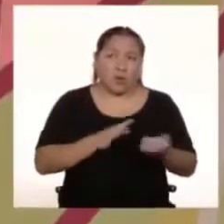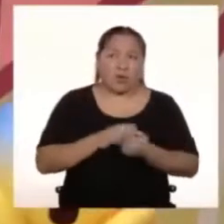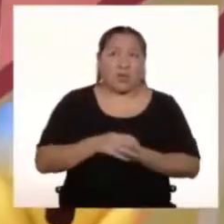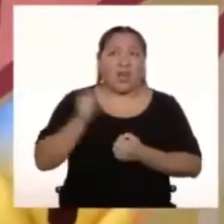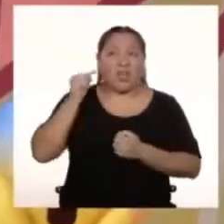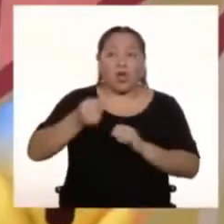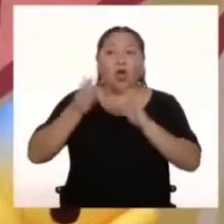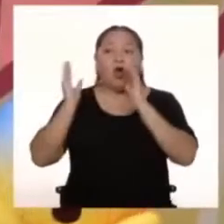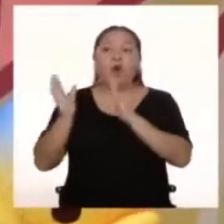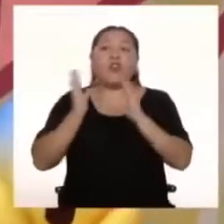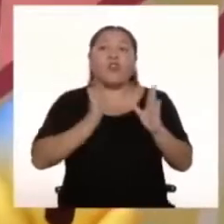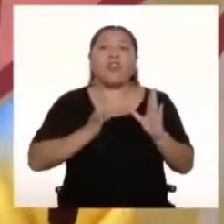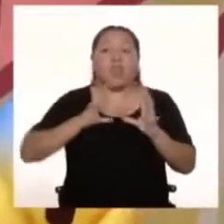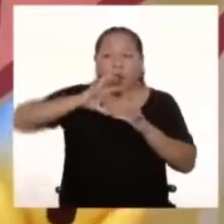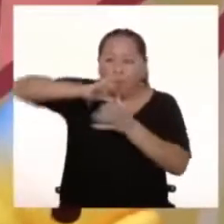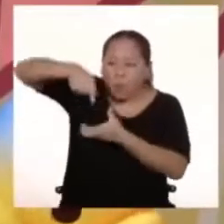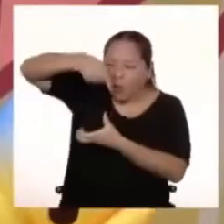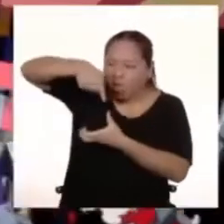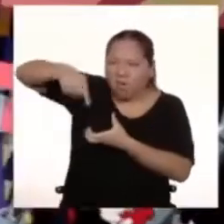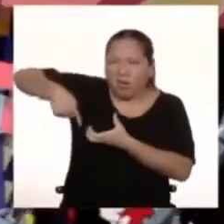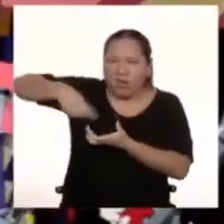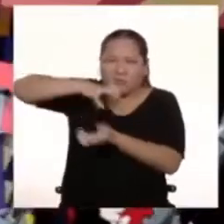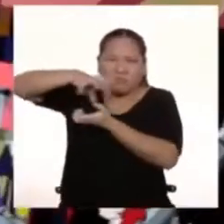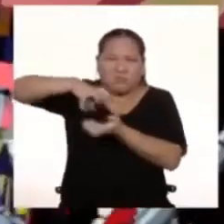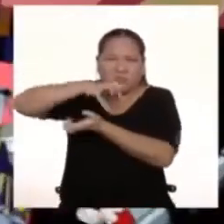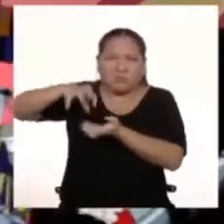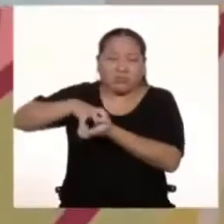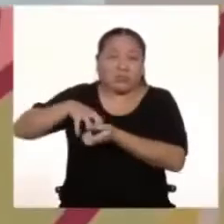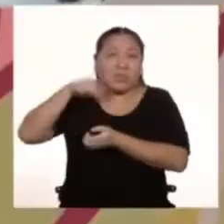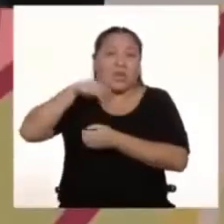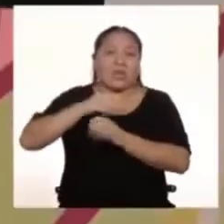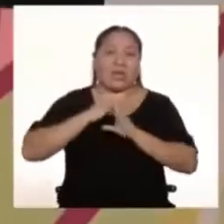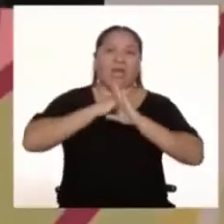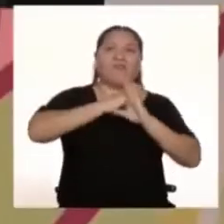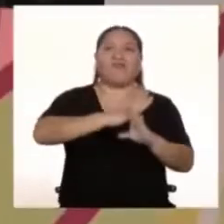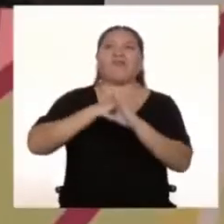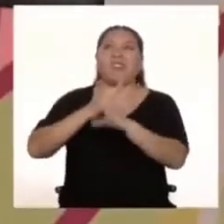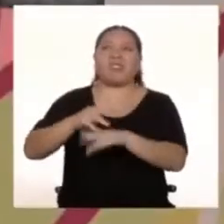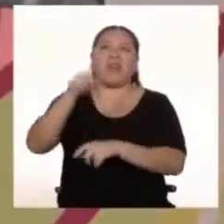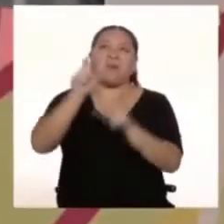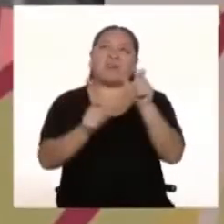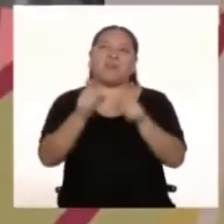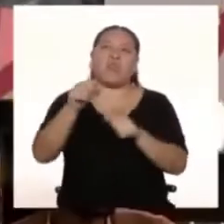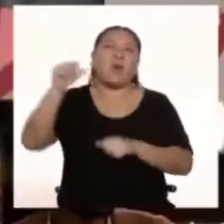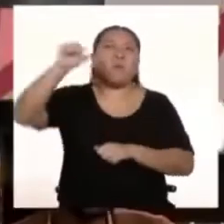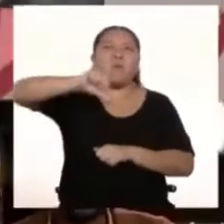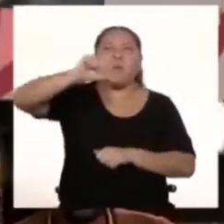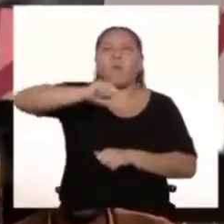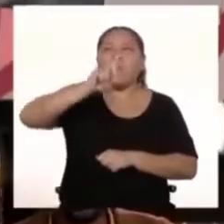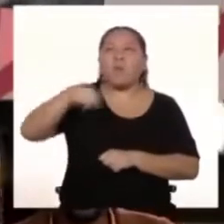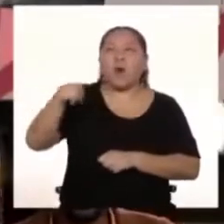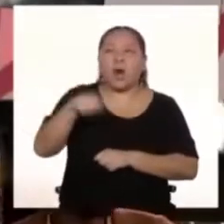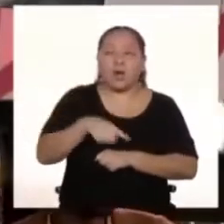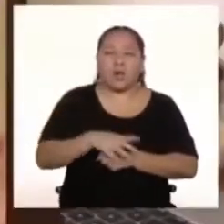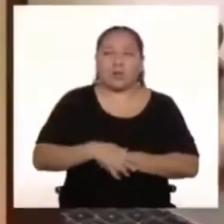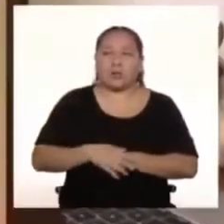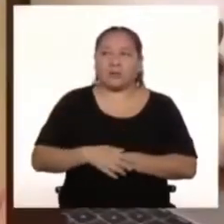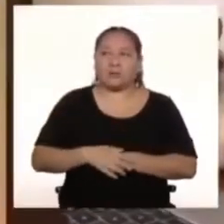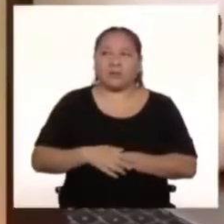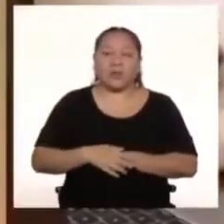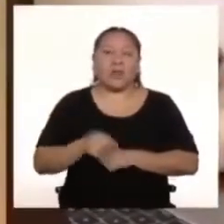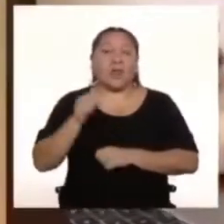caótico Lleno de desastres naturales y supervillanos Los mortales no pueden identificarlos ni combatirlos